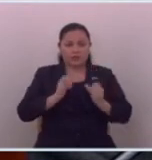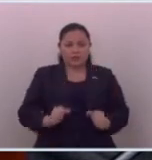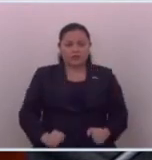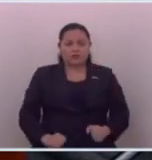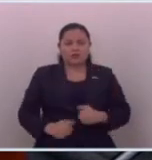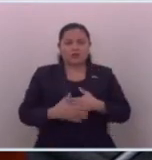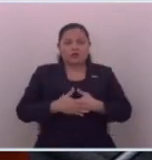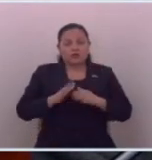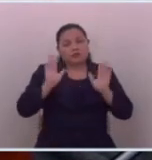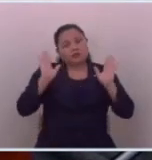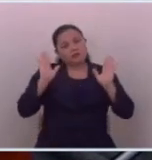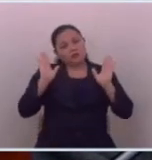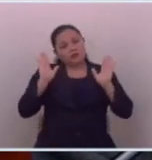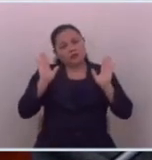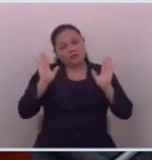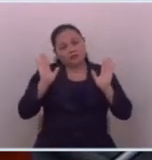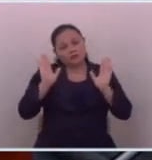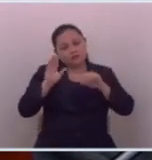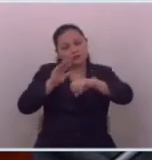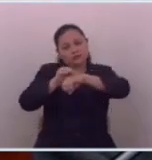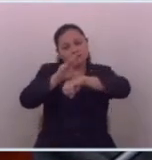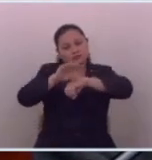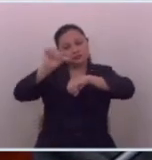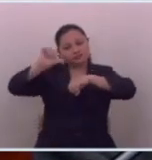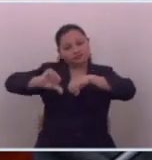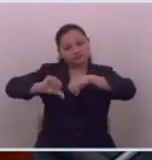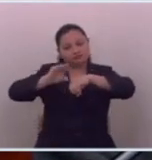ni modo los asesoraron mal